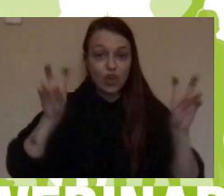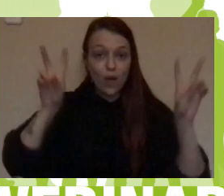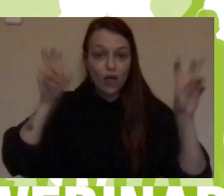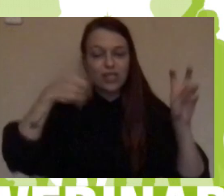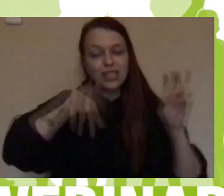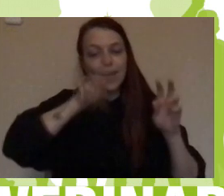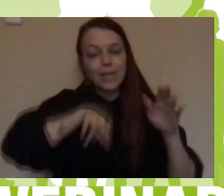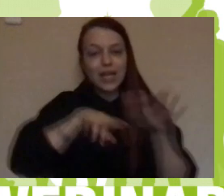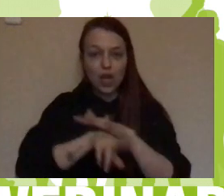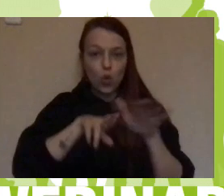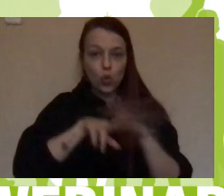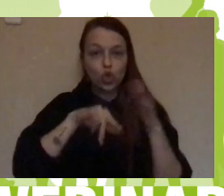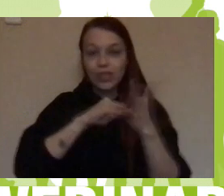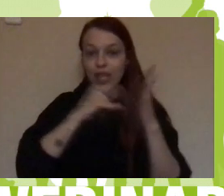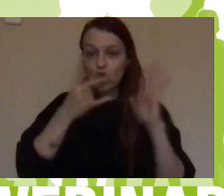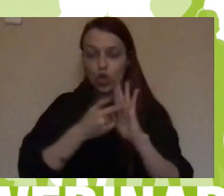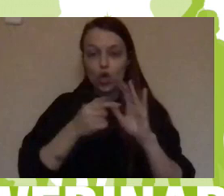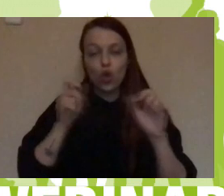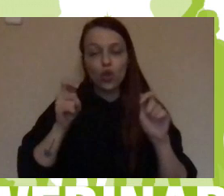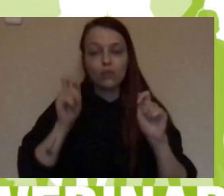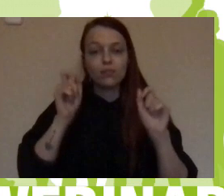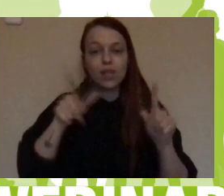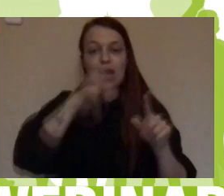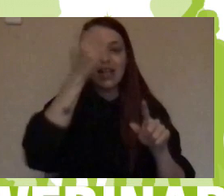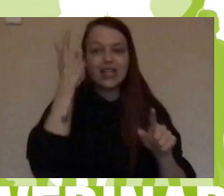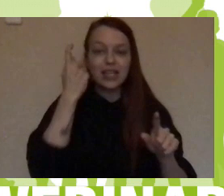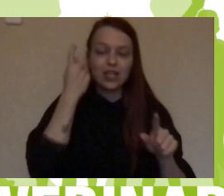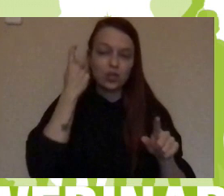tecnológicos, darles igualdad de oportunidades a los niños.